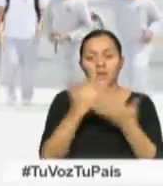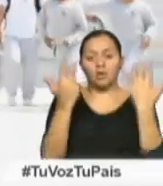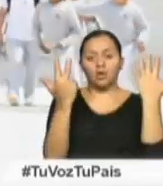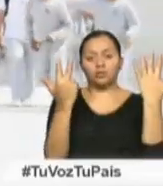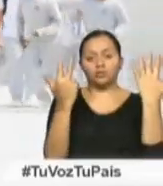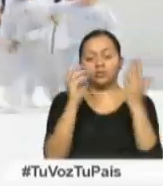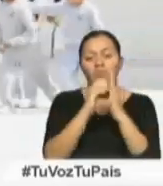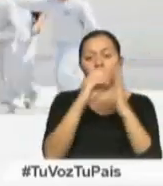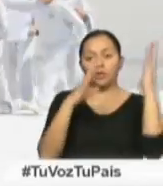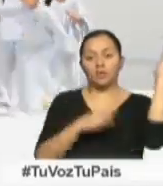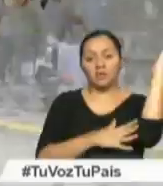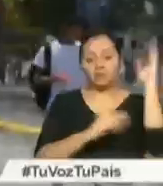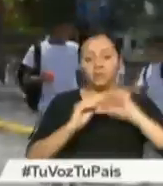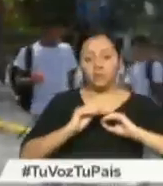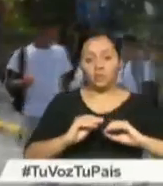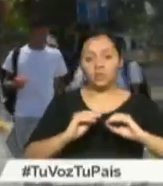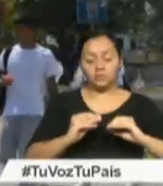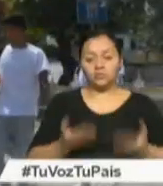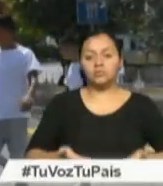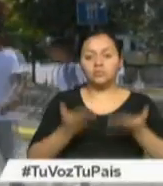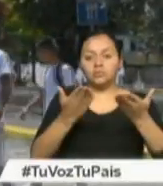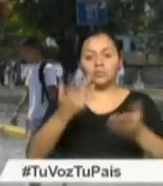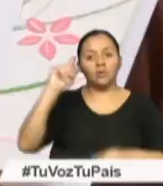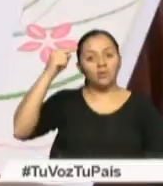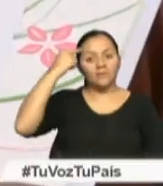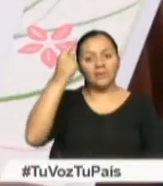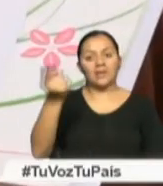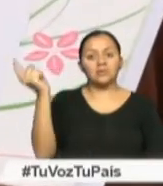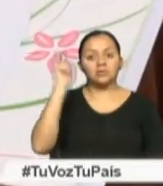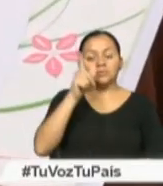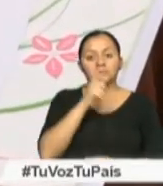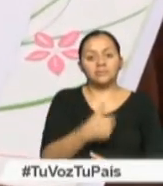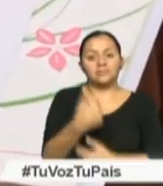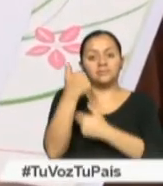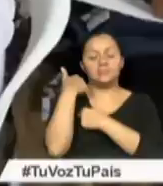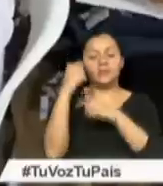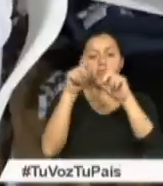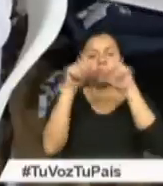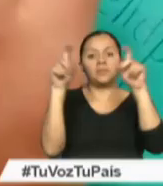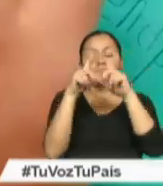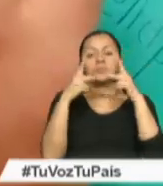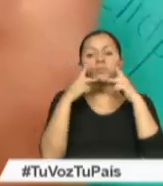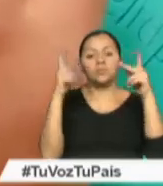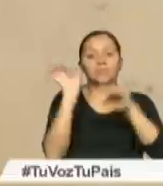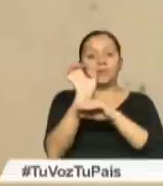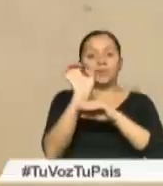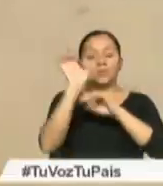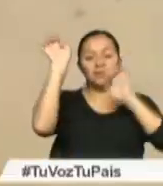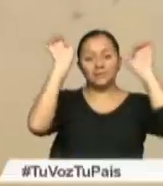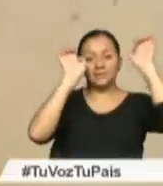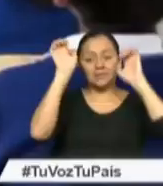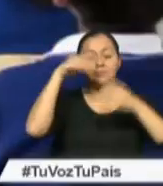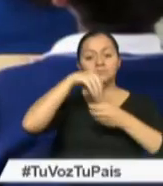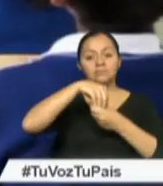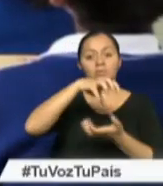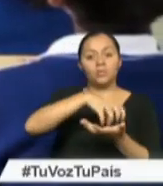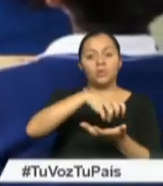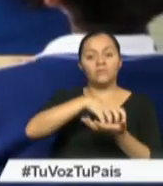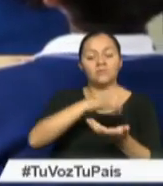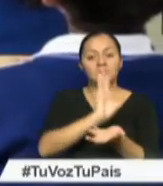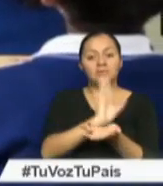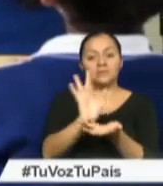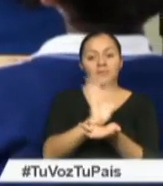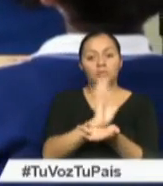proyectos educativos que desarrolla el gobierno nacional a través de la empresa pública Ecuador Estratégico en la provincia de Zamora